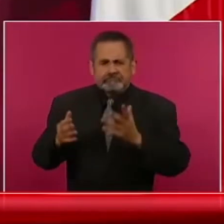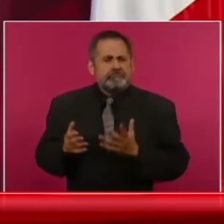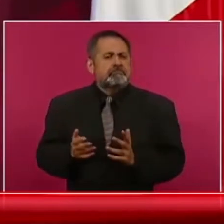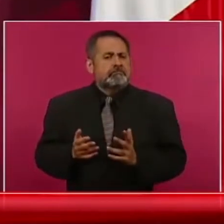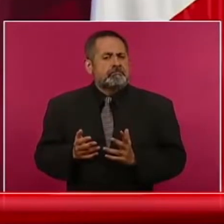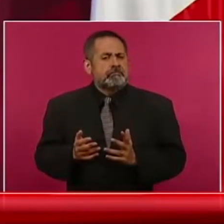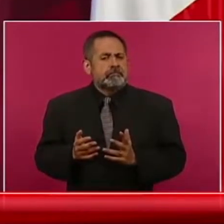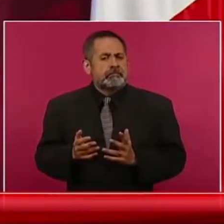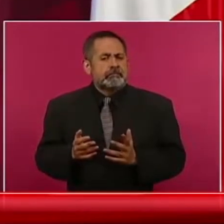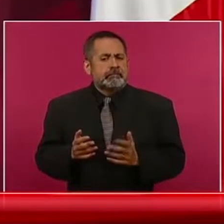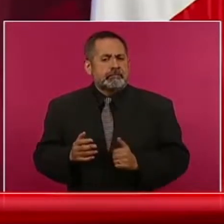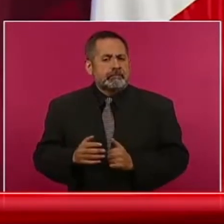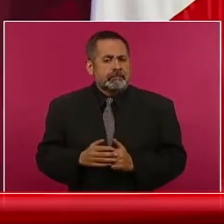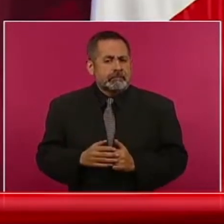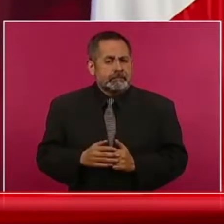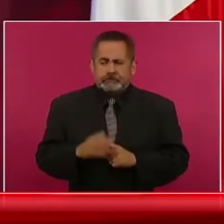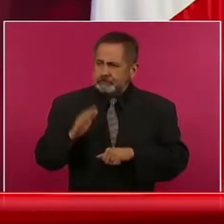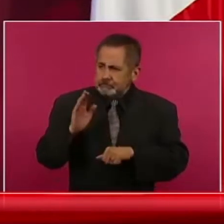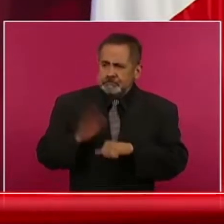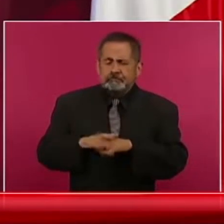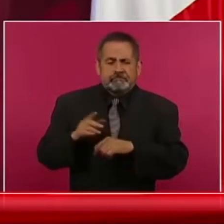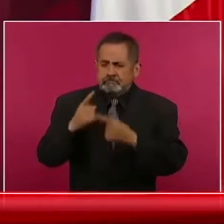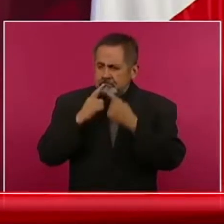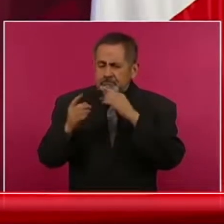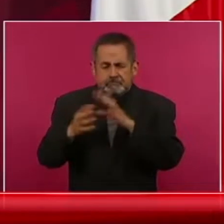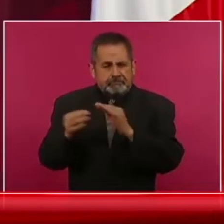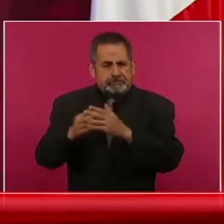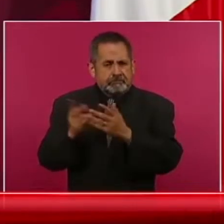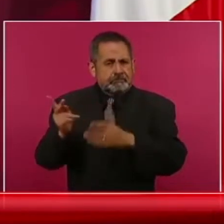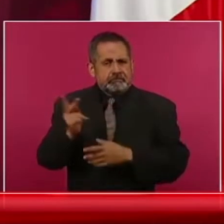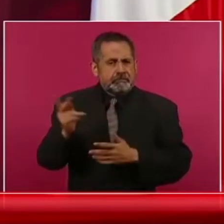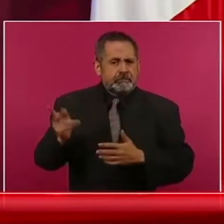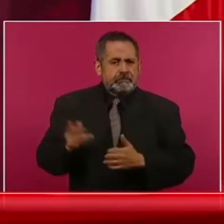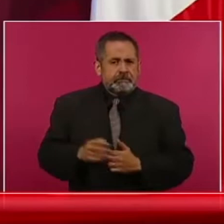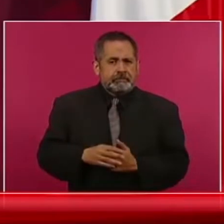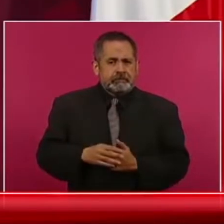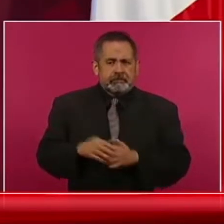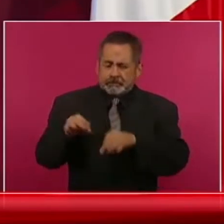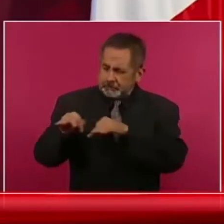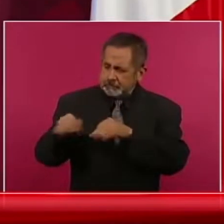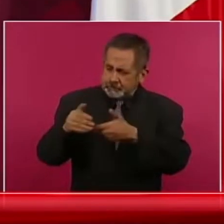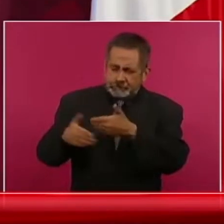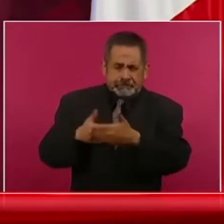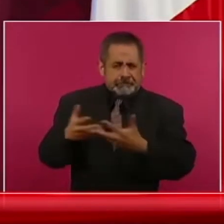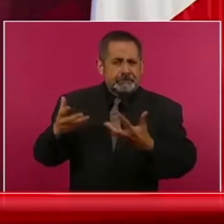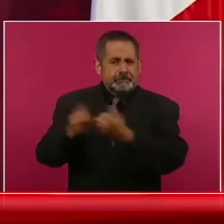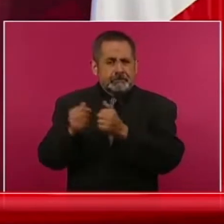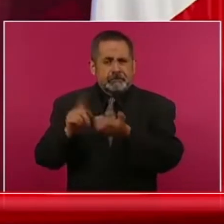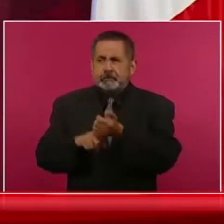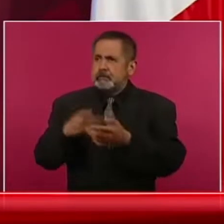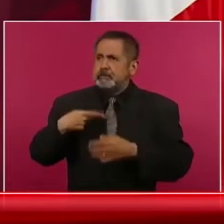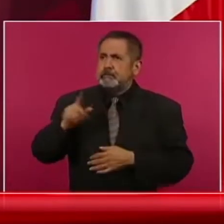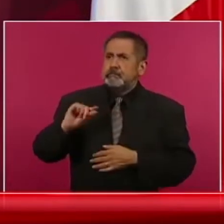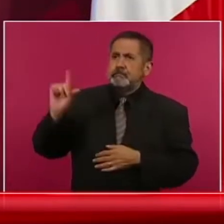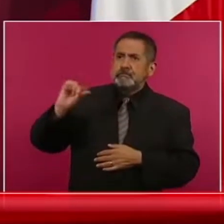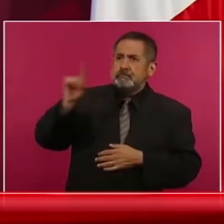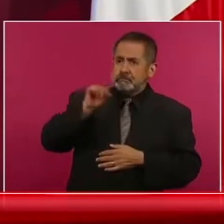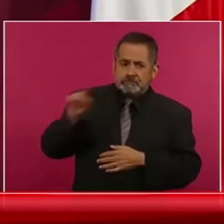faltó más trabajo de los diplomáticos,